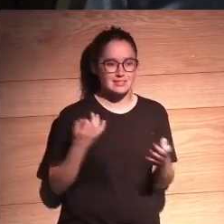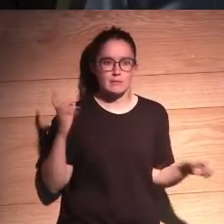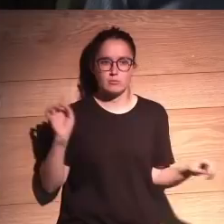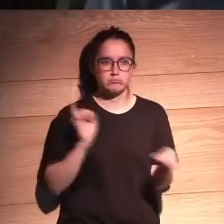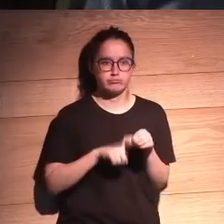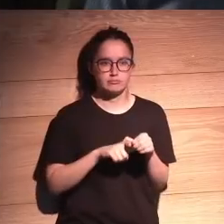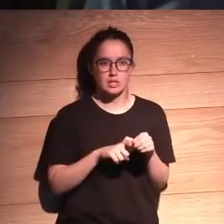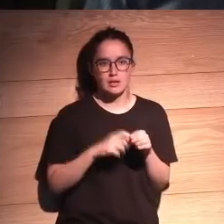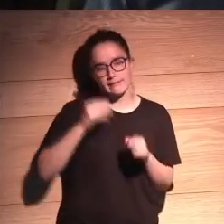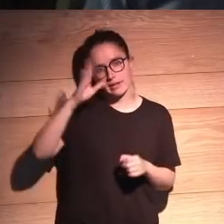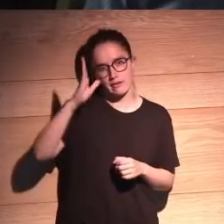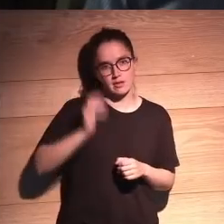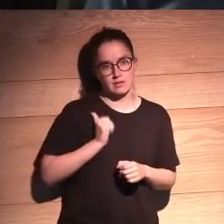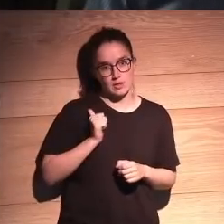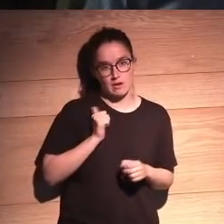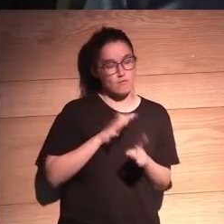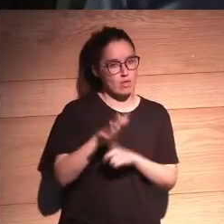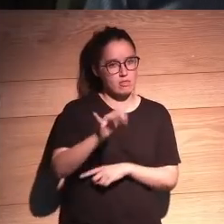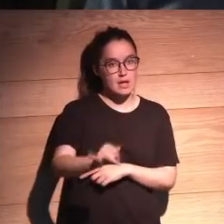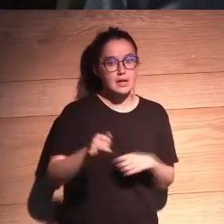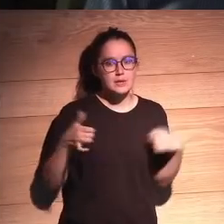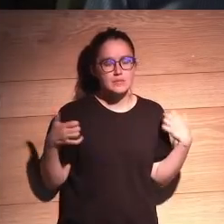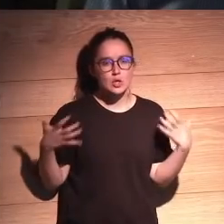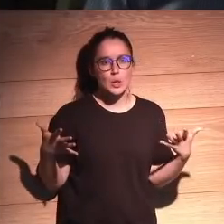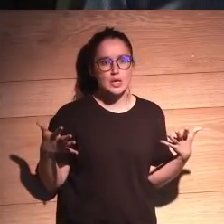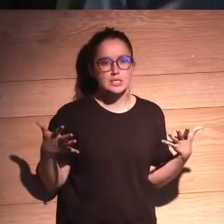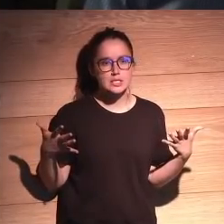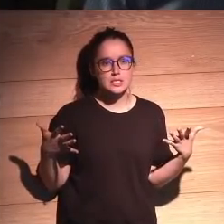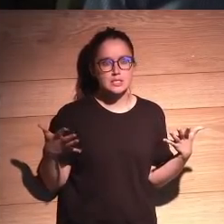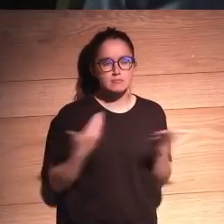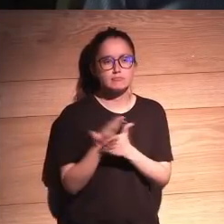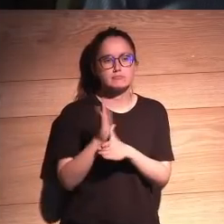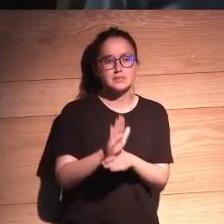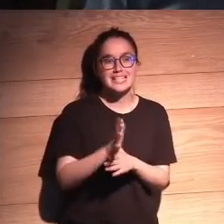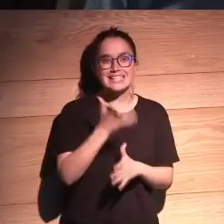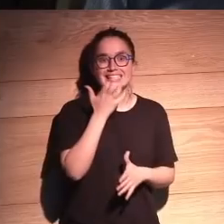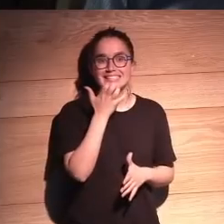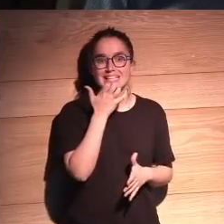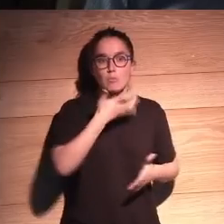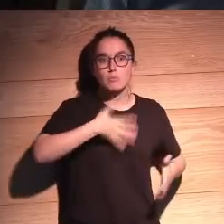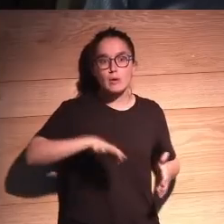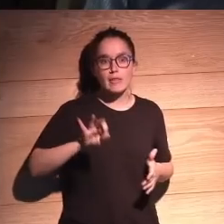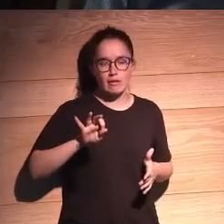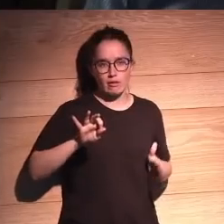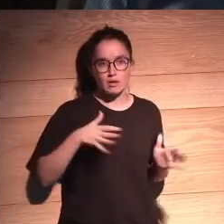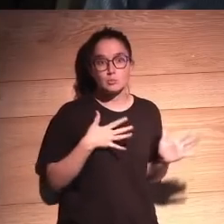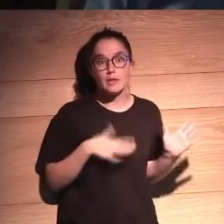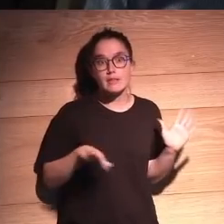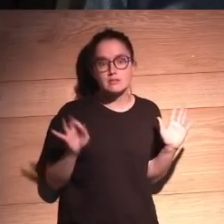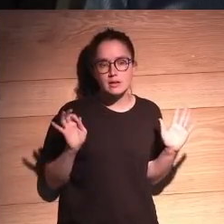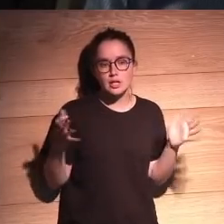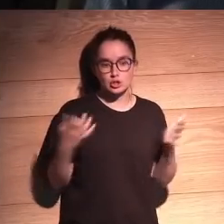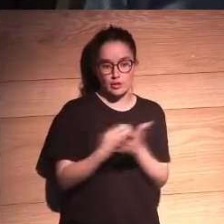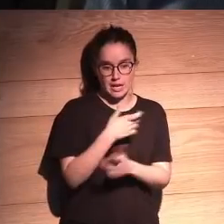implicadas en la inteligencia artificial entonces le planteo si a lo mejor sería posible que